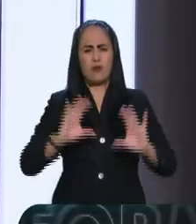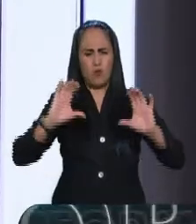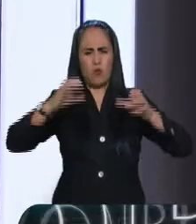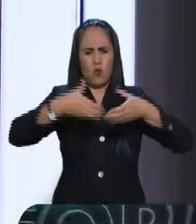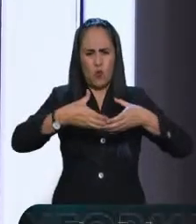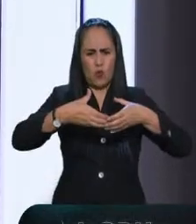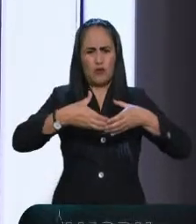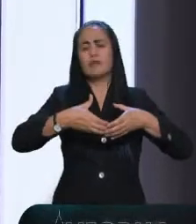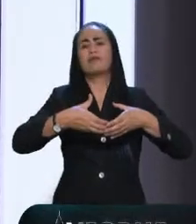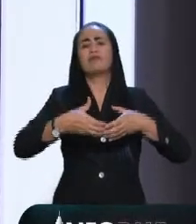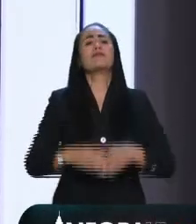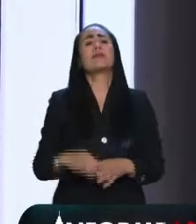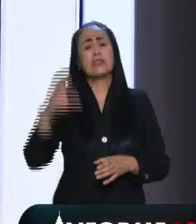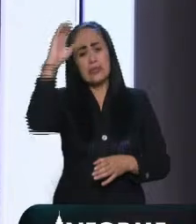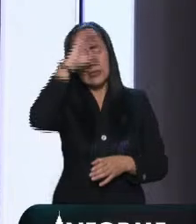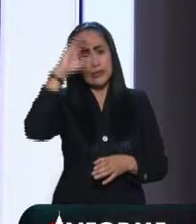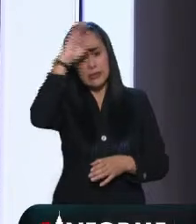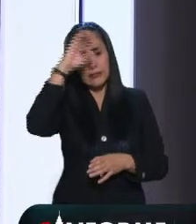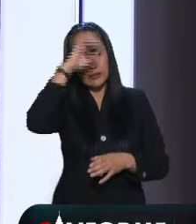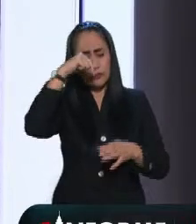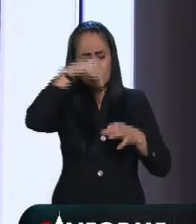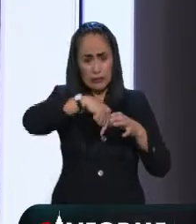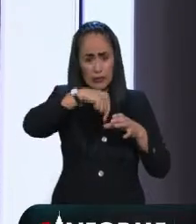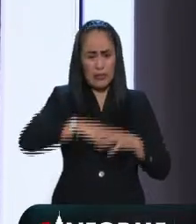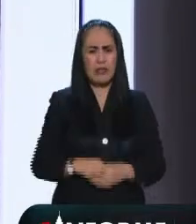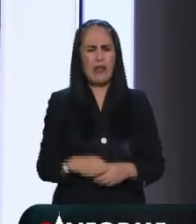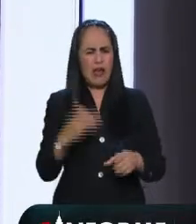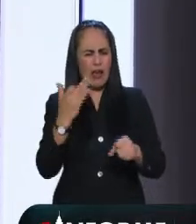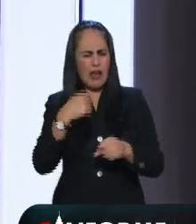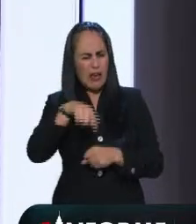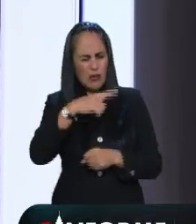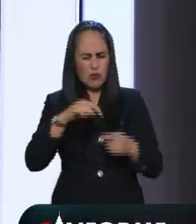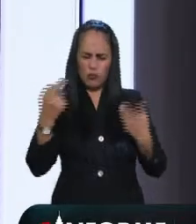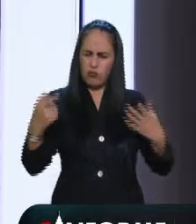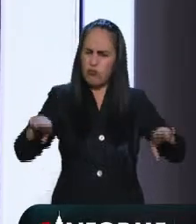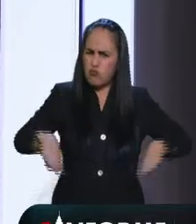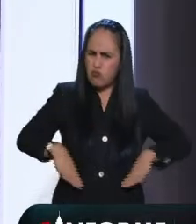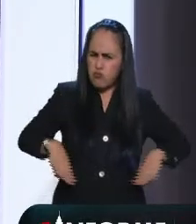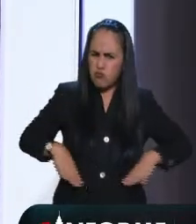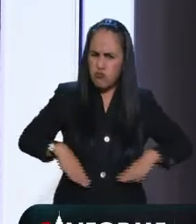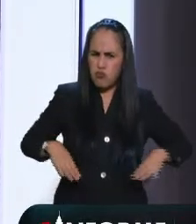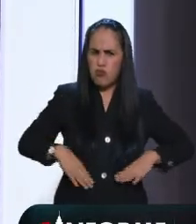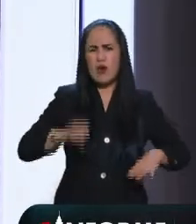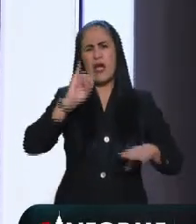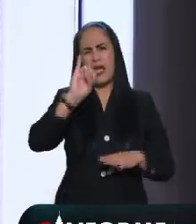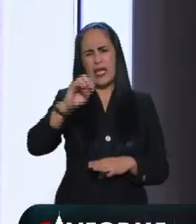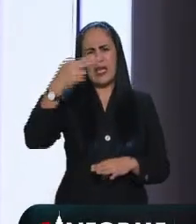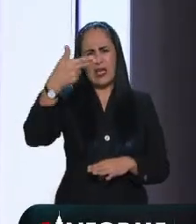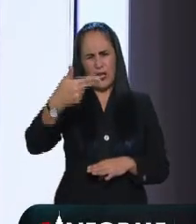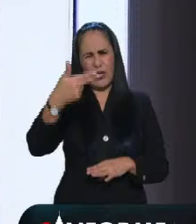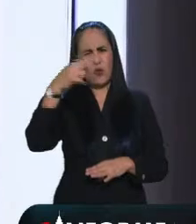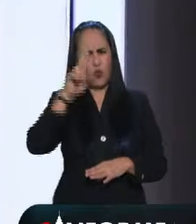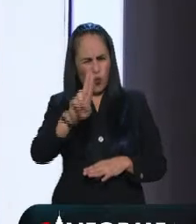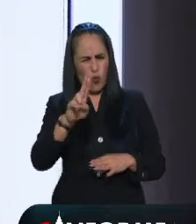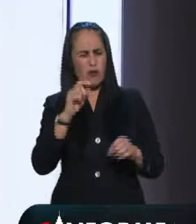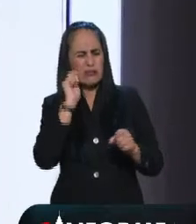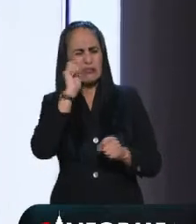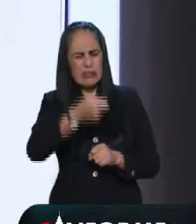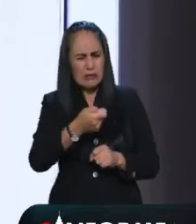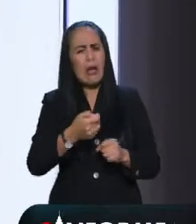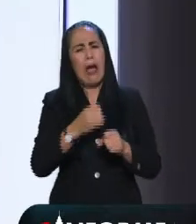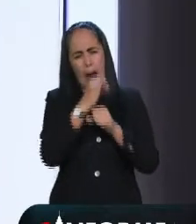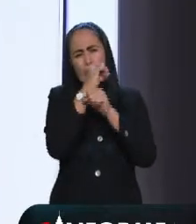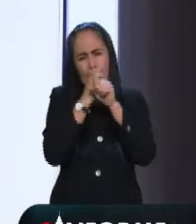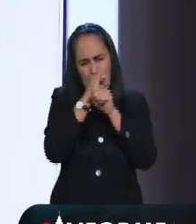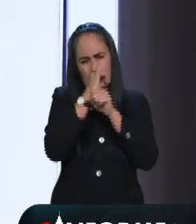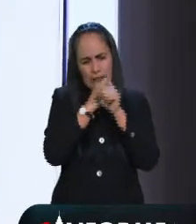Estadounidenses indicó en Twitter que apenas se evalúan las características justamente de la variante. Aquí está, digamos, el panorama